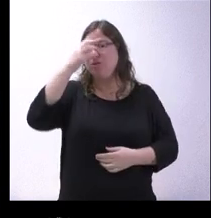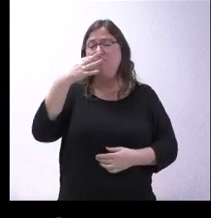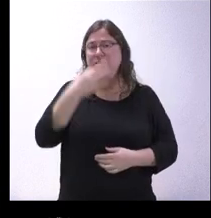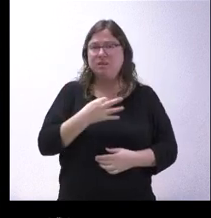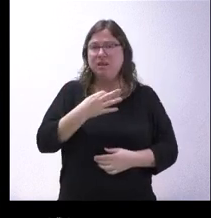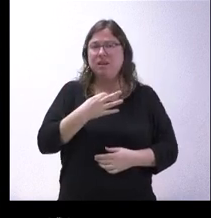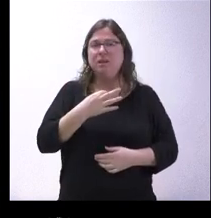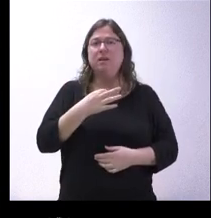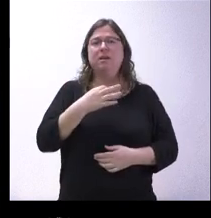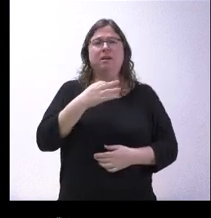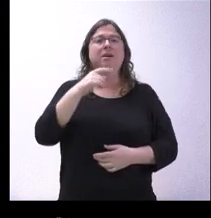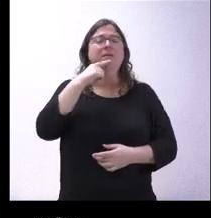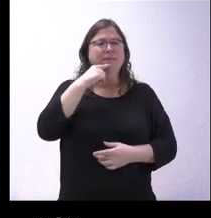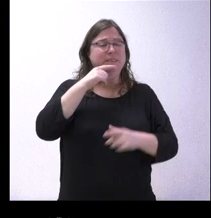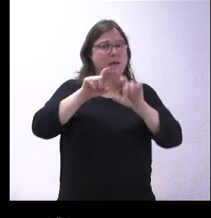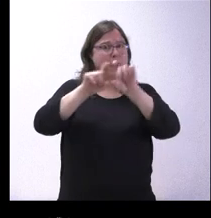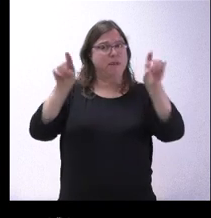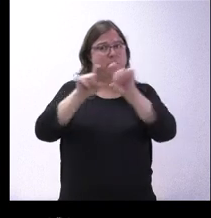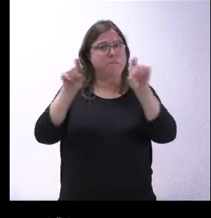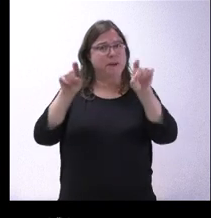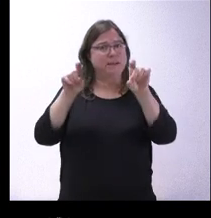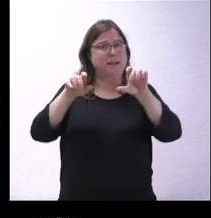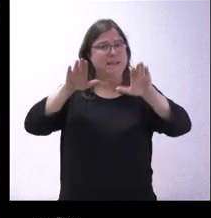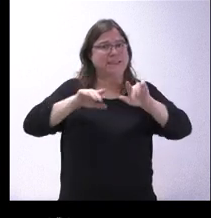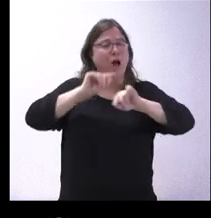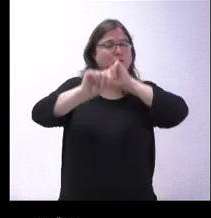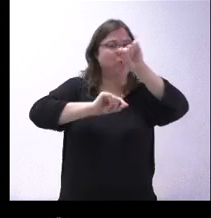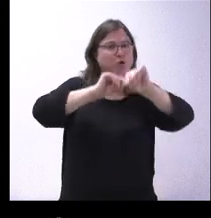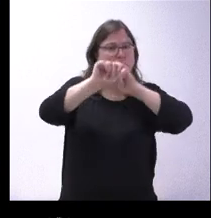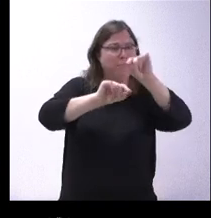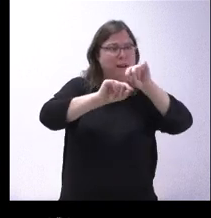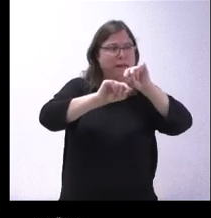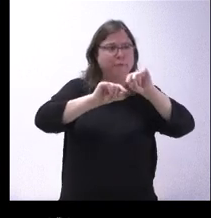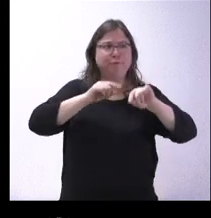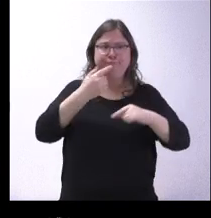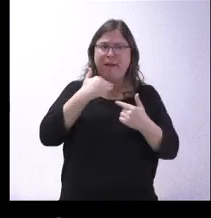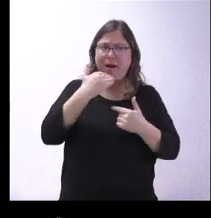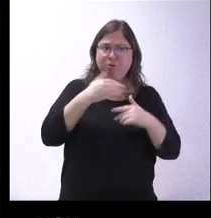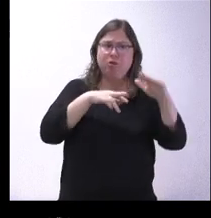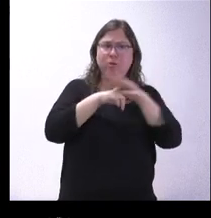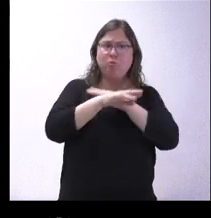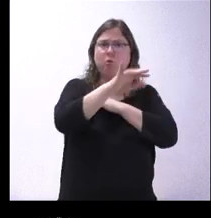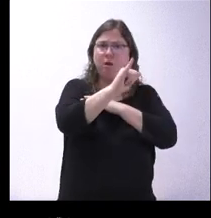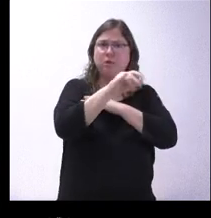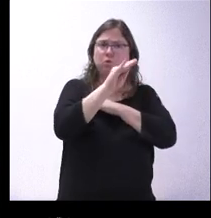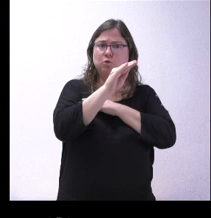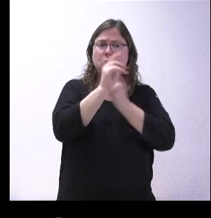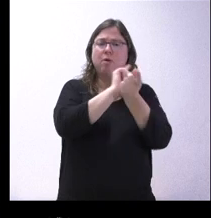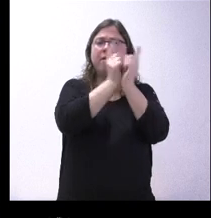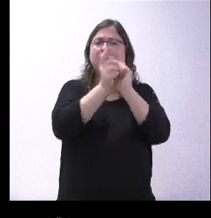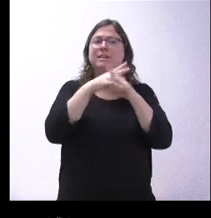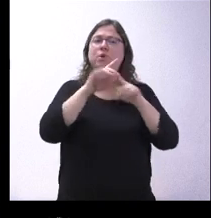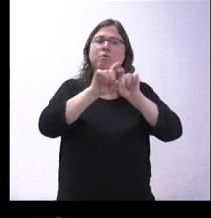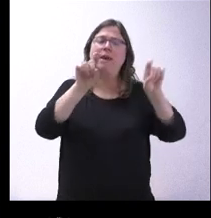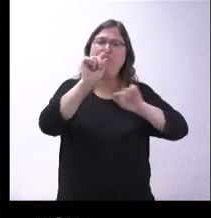más lógico identificar a las empresas que están contaminando e intentar, con los medios de los que disponen, que cambie la situación.